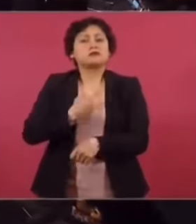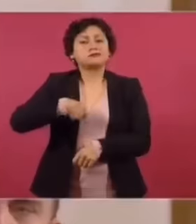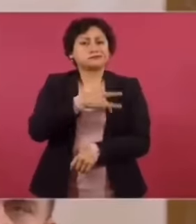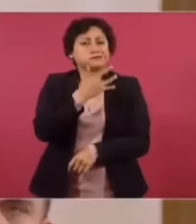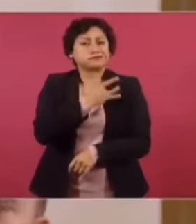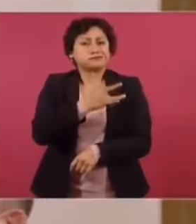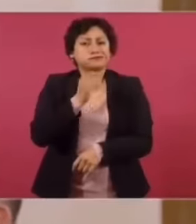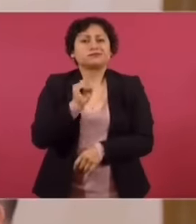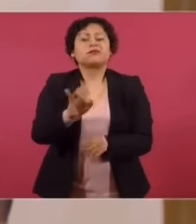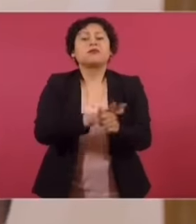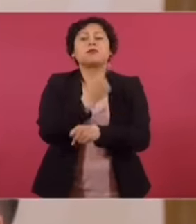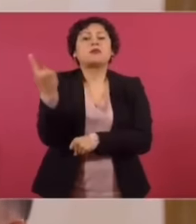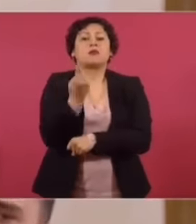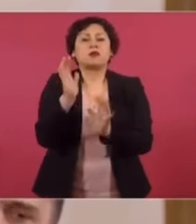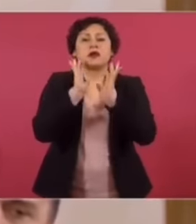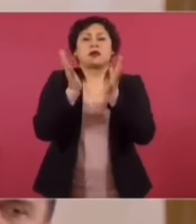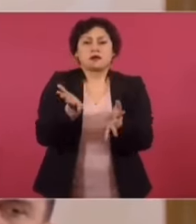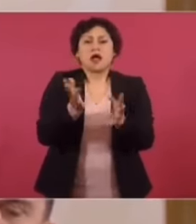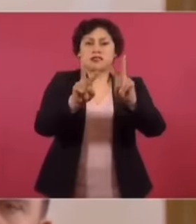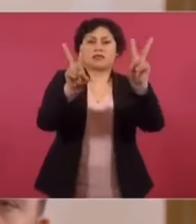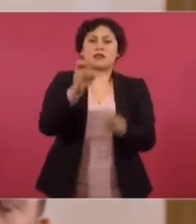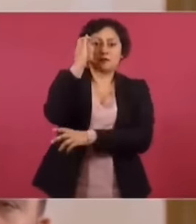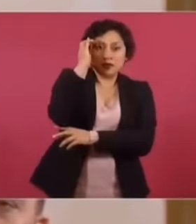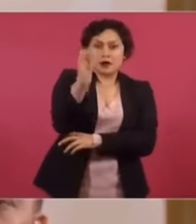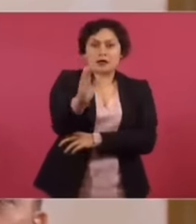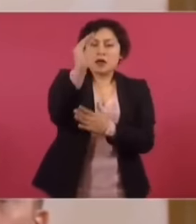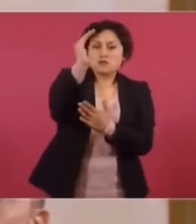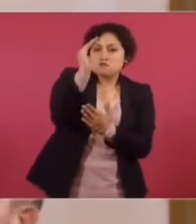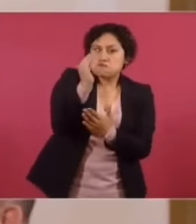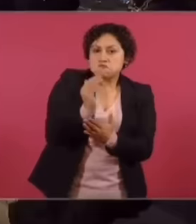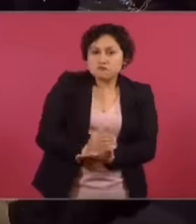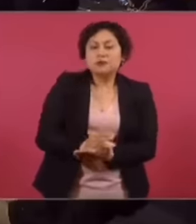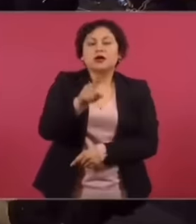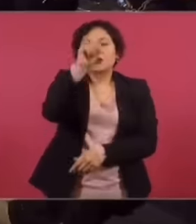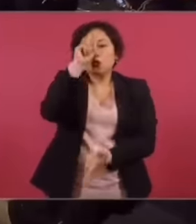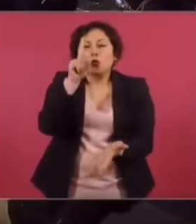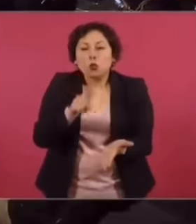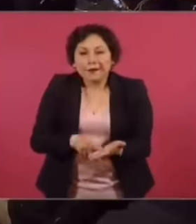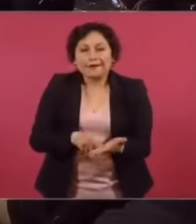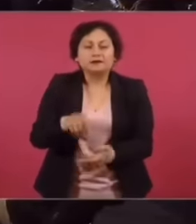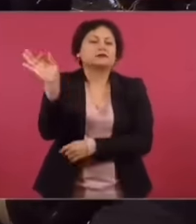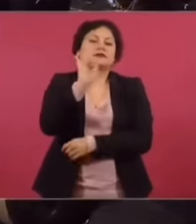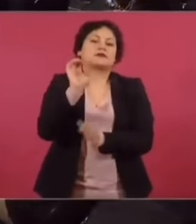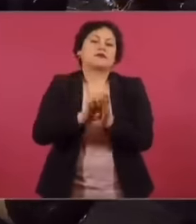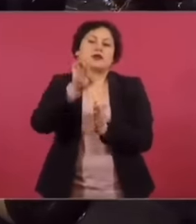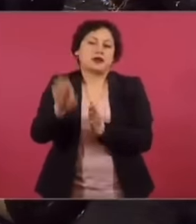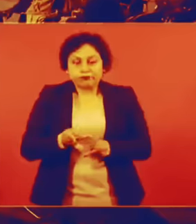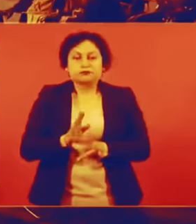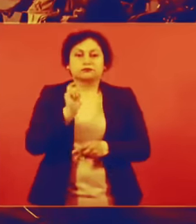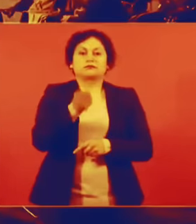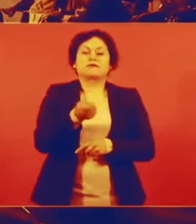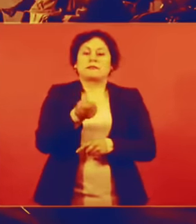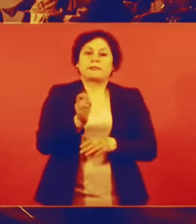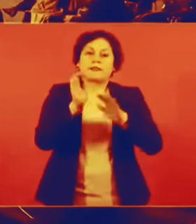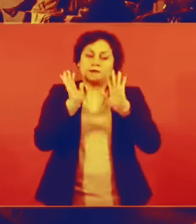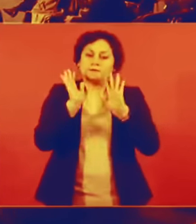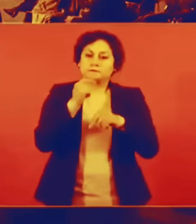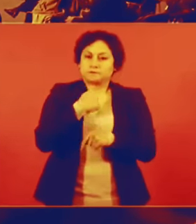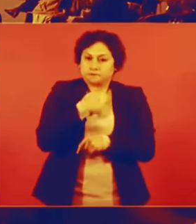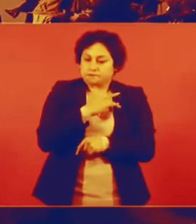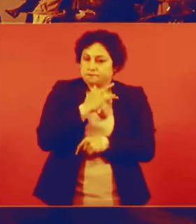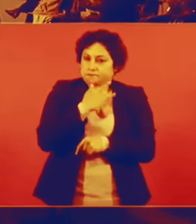se ha ido reduciendo la incidencia delictiva. Imagínate si no hubiésemos podido bajar al 20%. Yo espero terminar